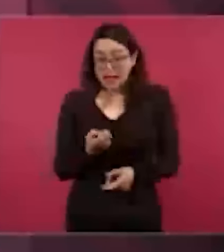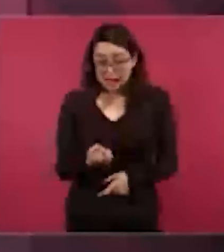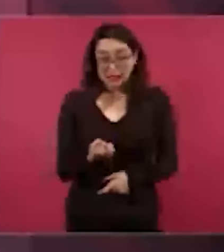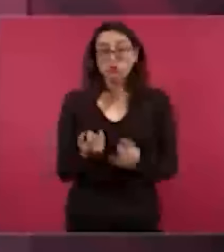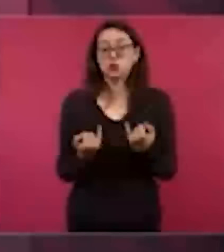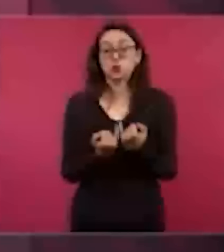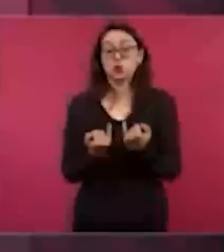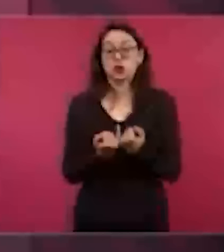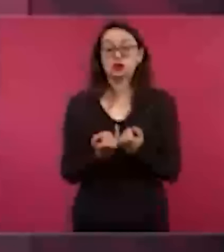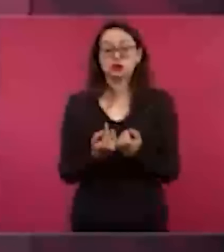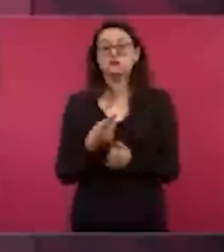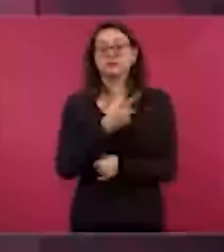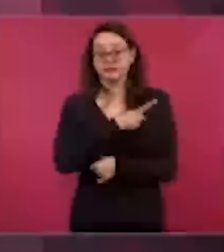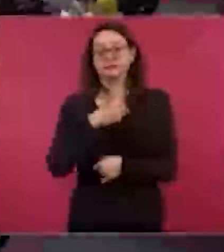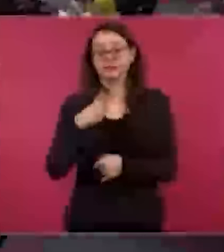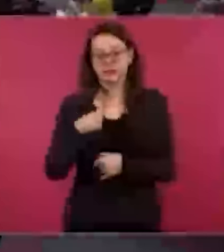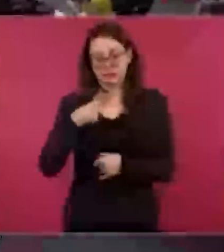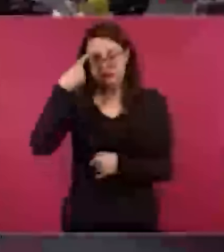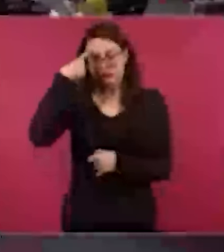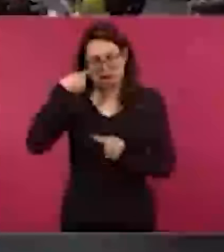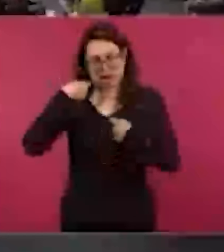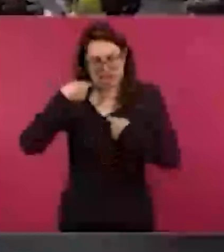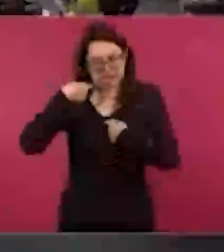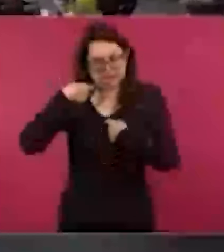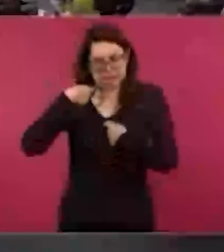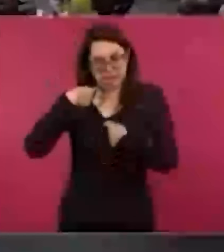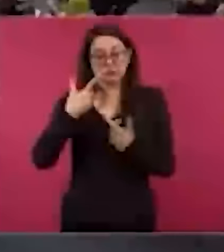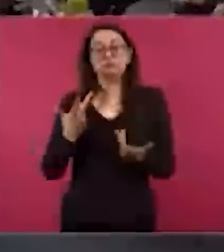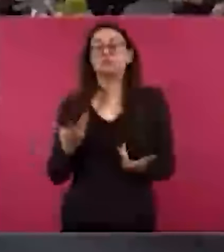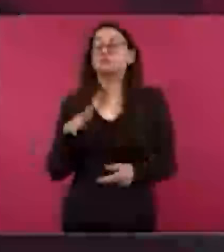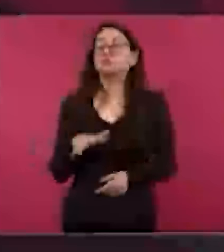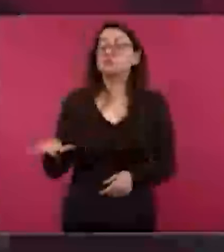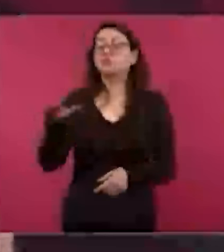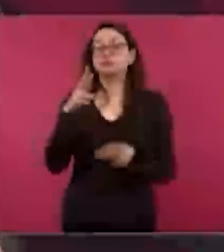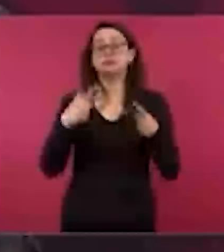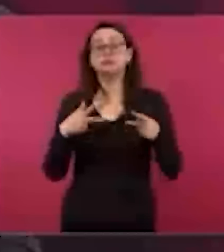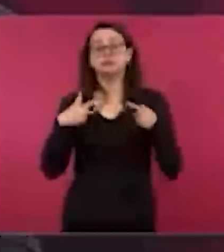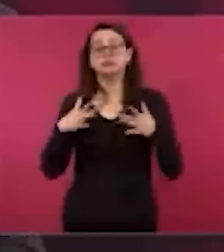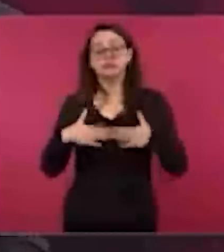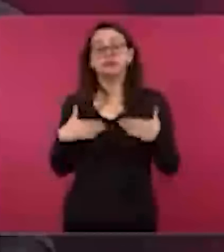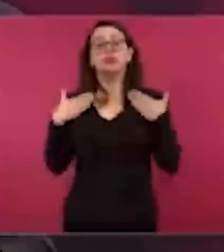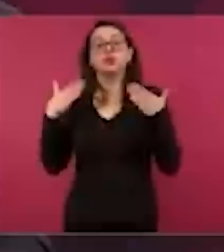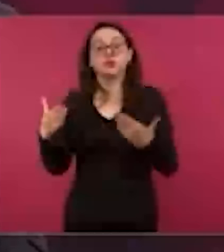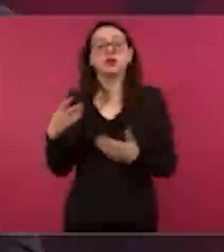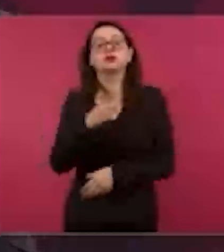hay que tenerle confianza a la gente, al pueblo y no